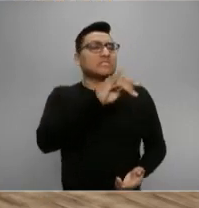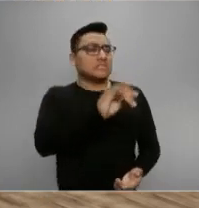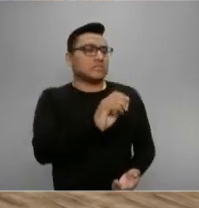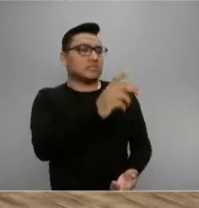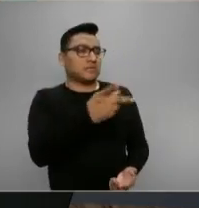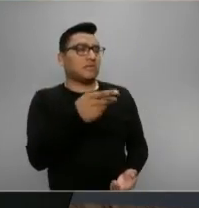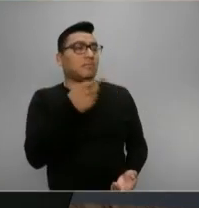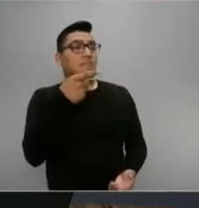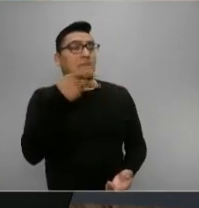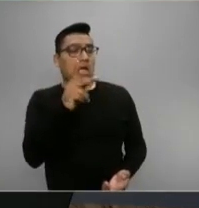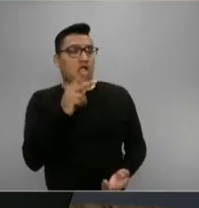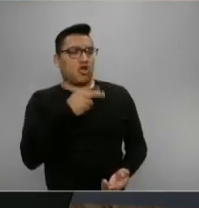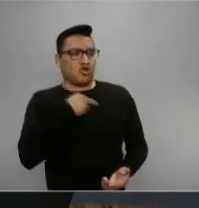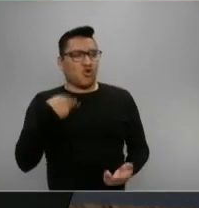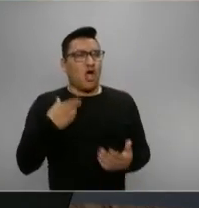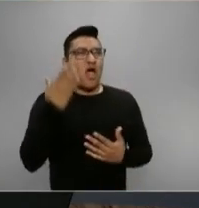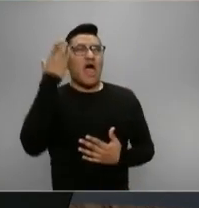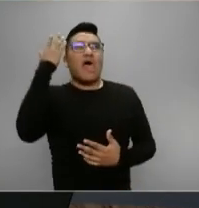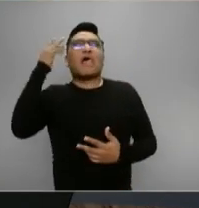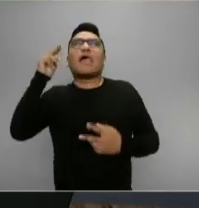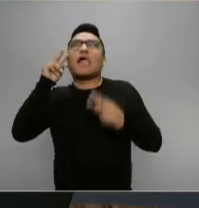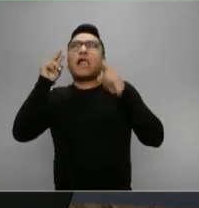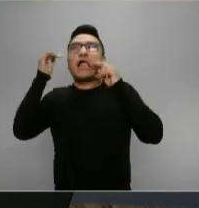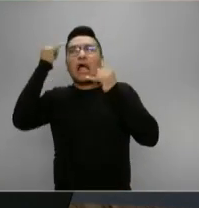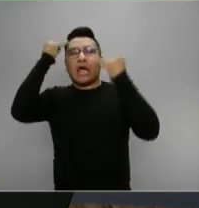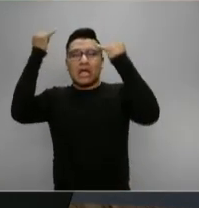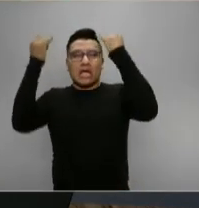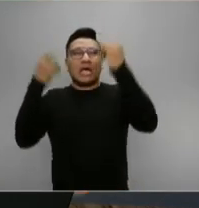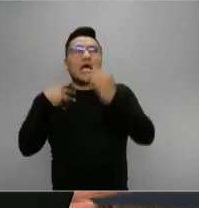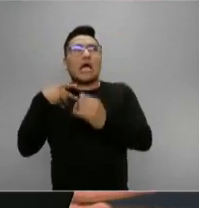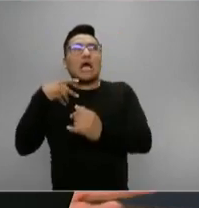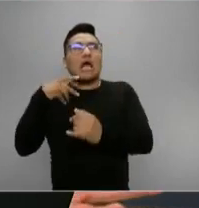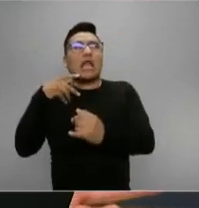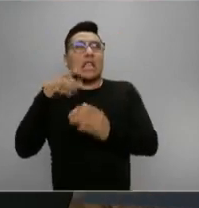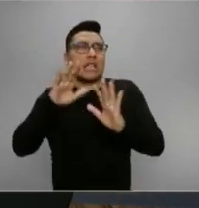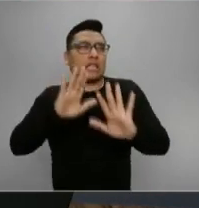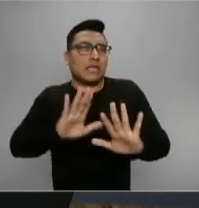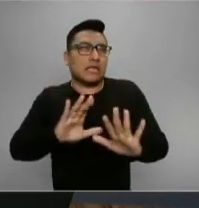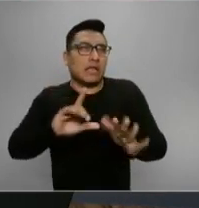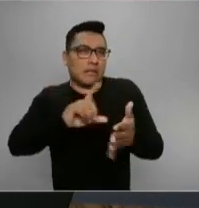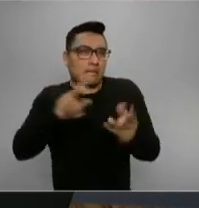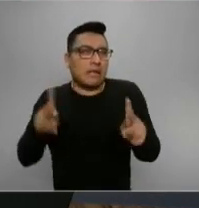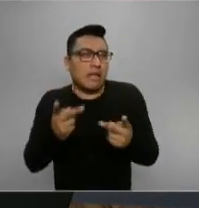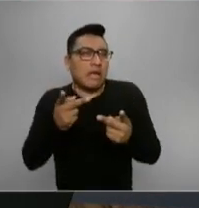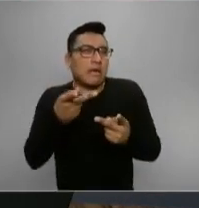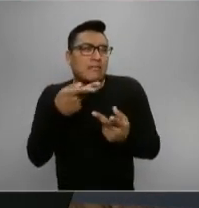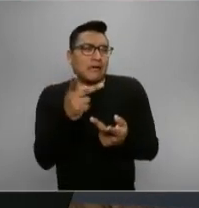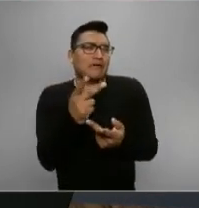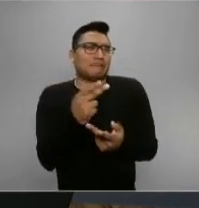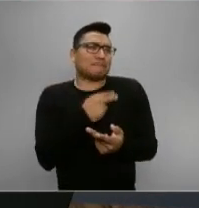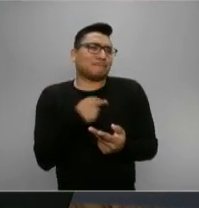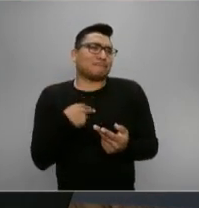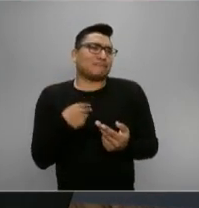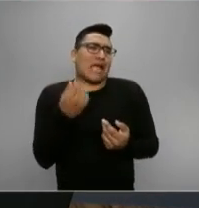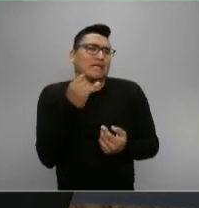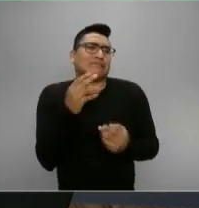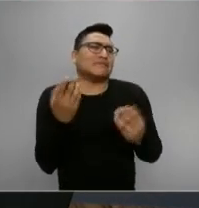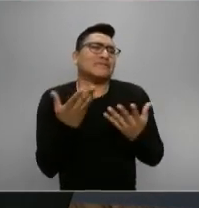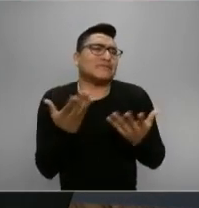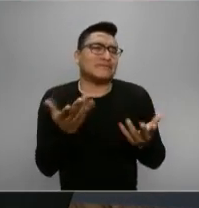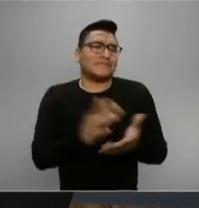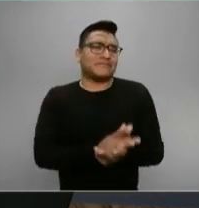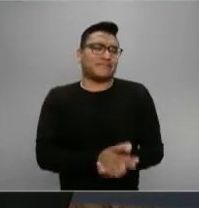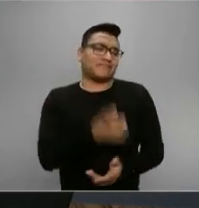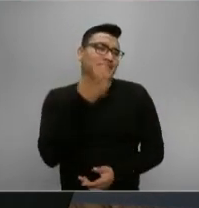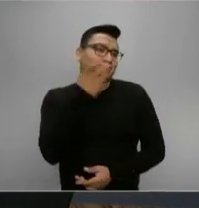retrospectiva, tal vez debimos hacerlo, pero no lo hicimos. Esa fue la respuesta de Hugo López